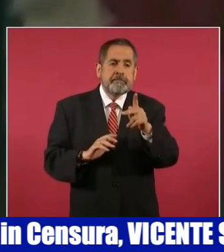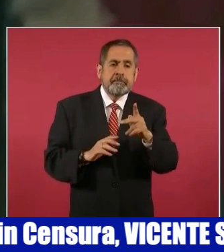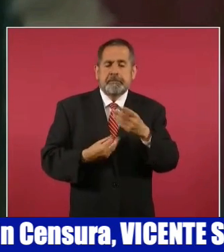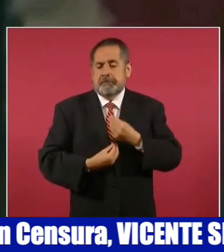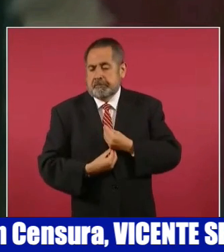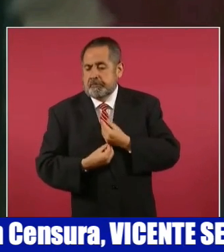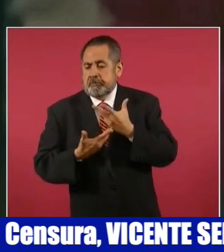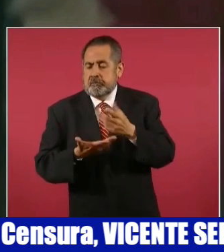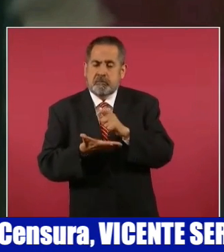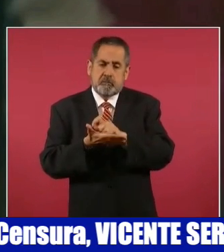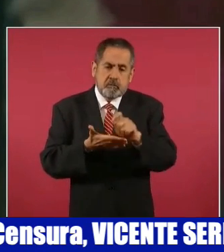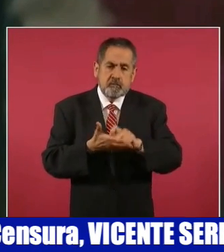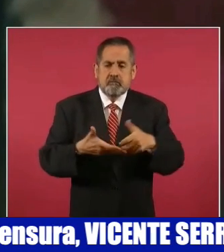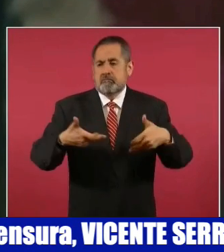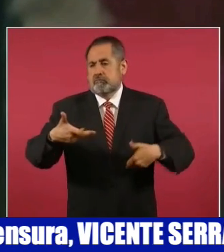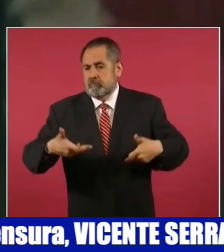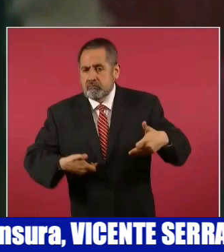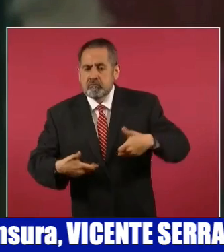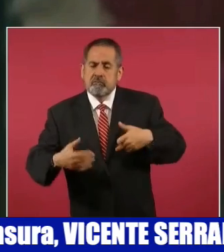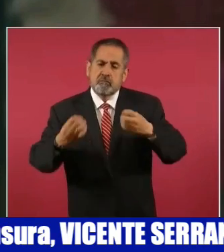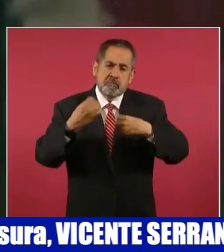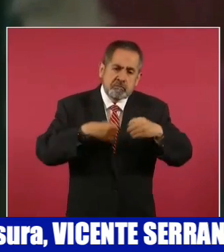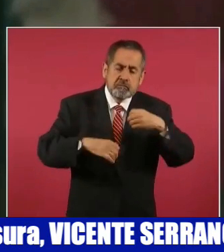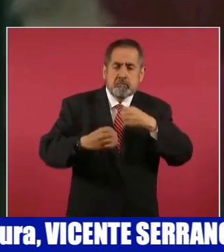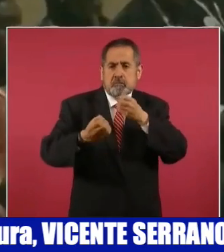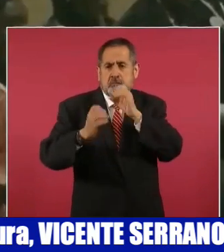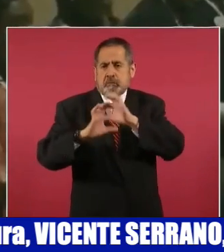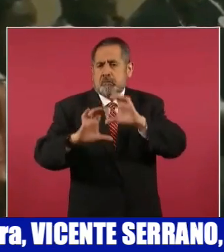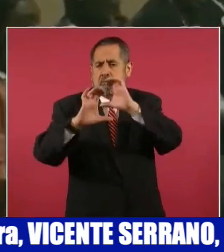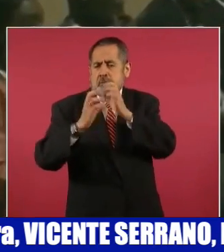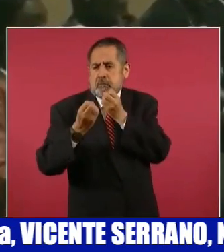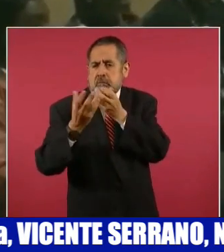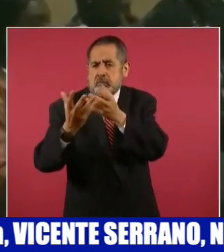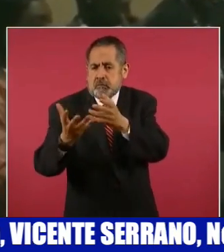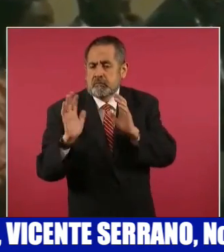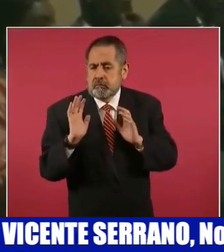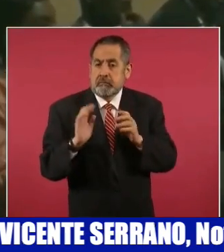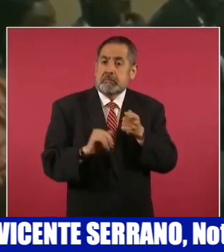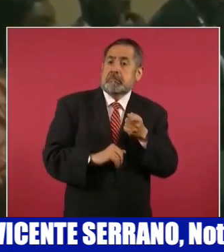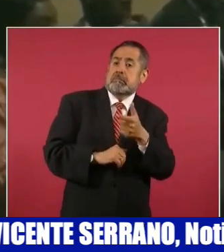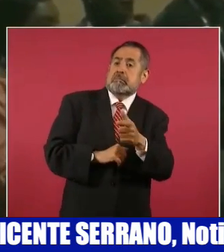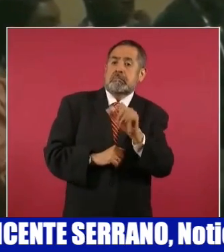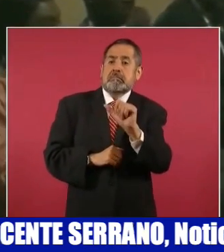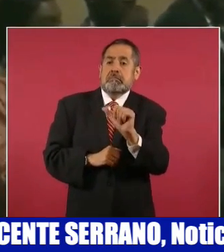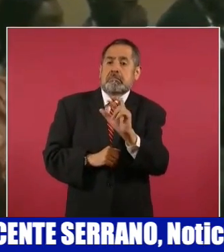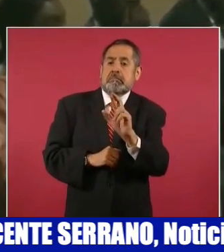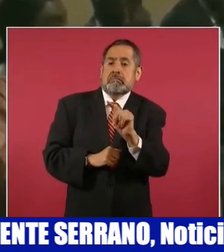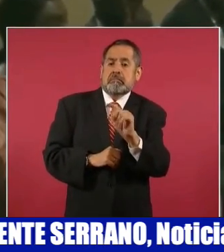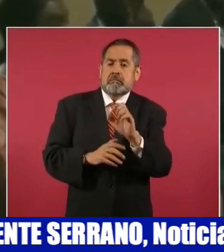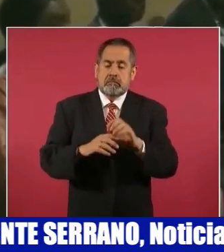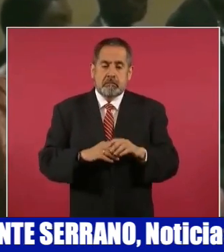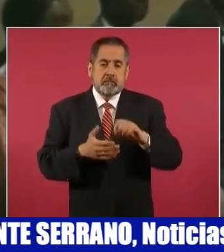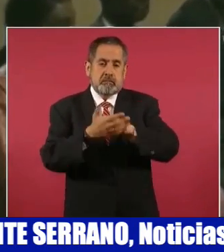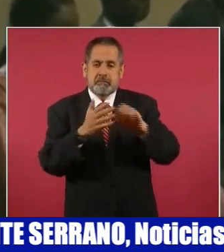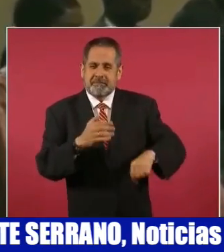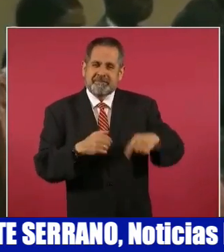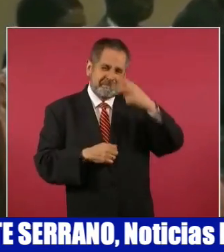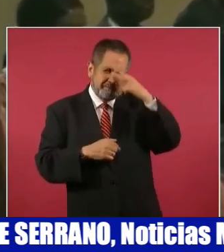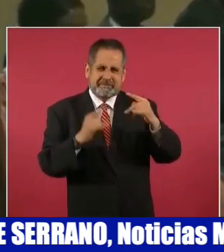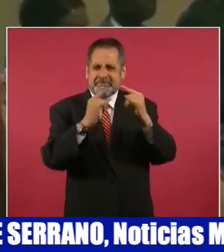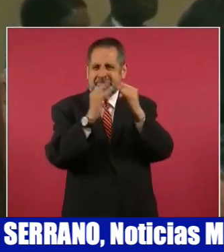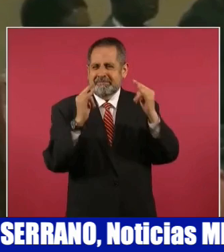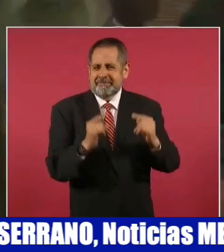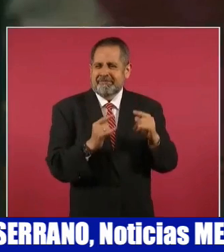poesía, el teatro y la ópera, en México algo sobre teatro de carpa y la comedia,